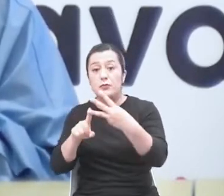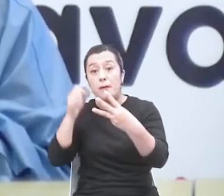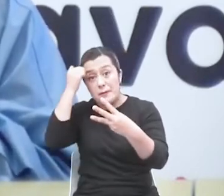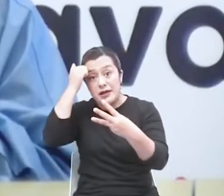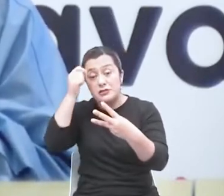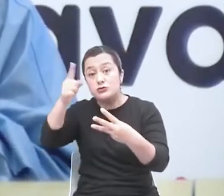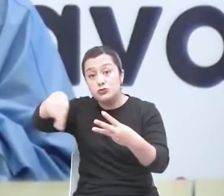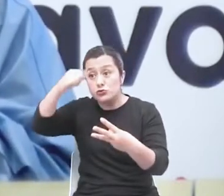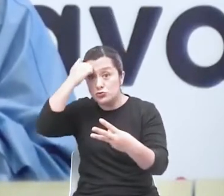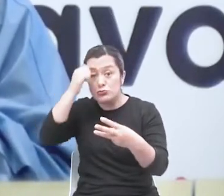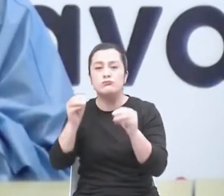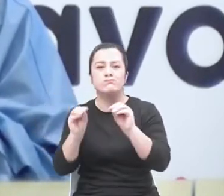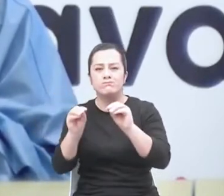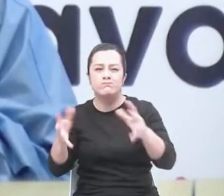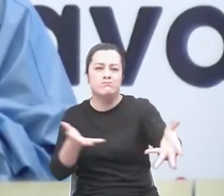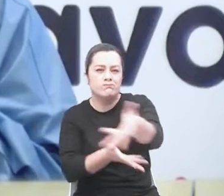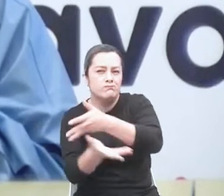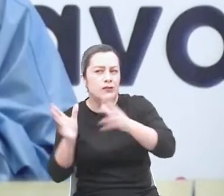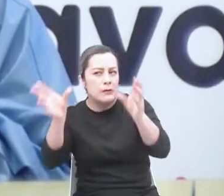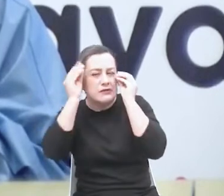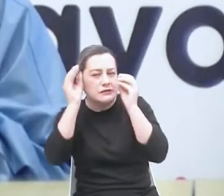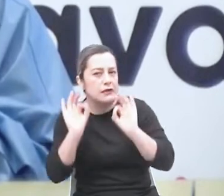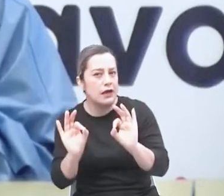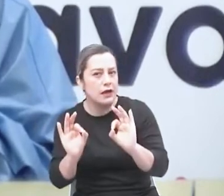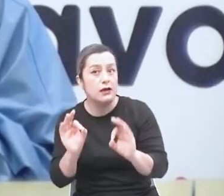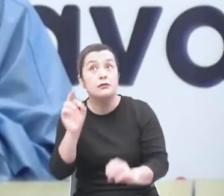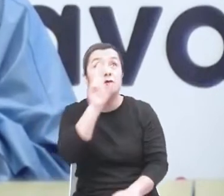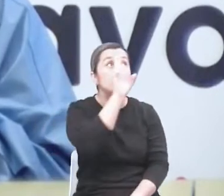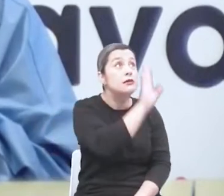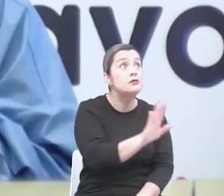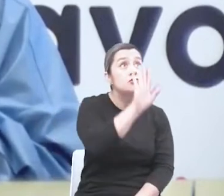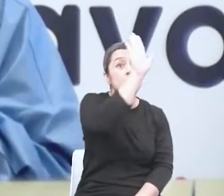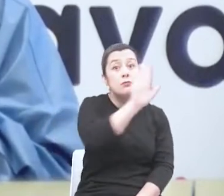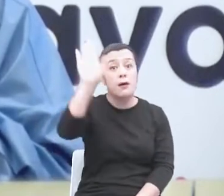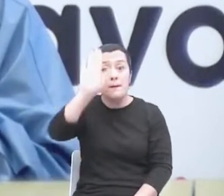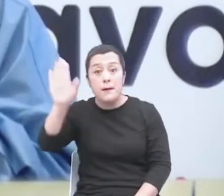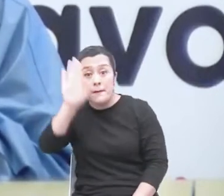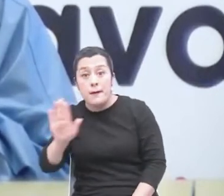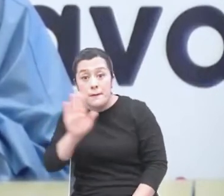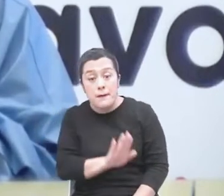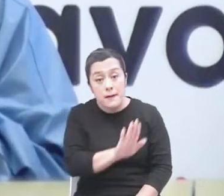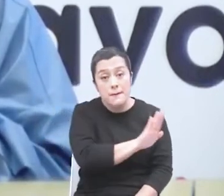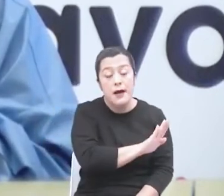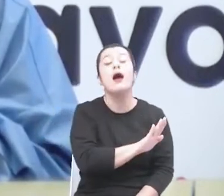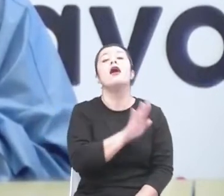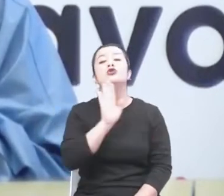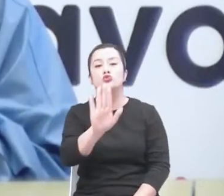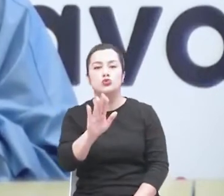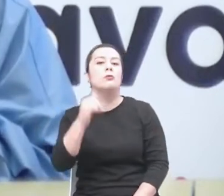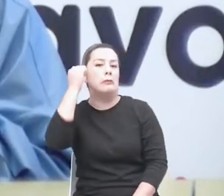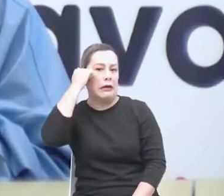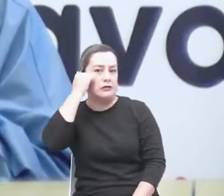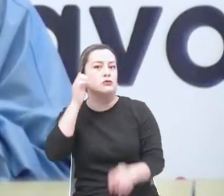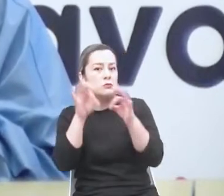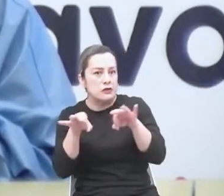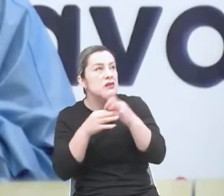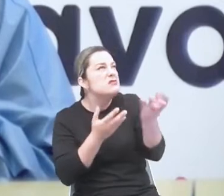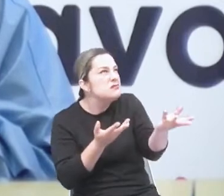donde territorialmente vamos a lograr que los maestros compartan su experiencia,